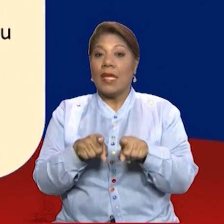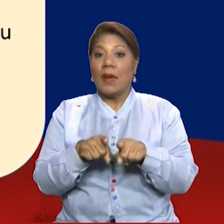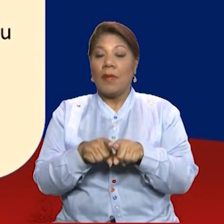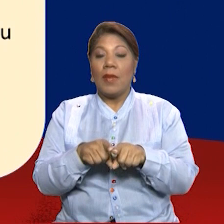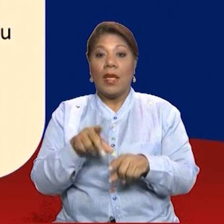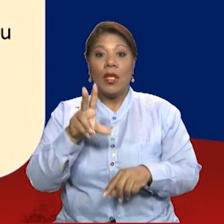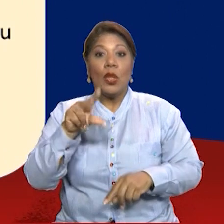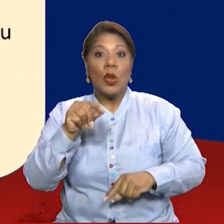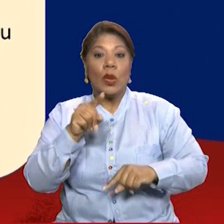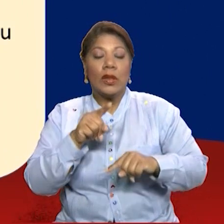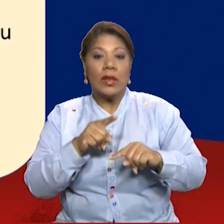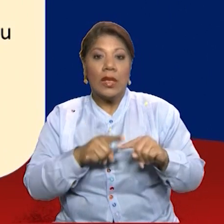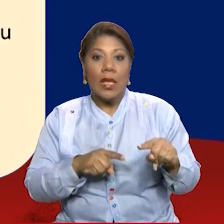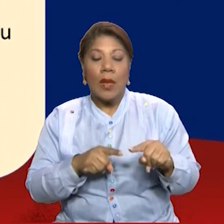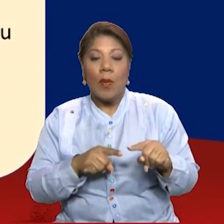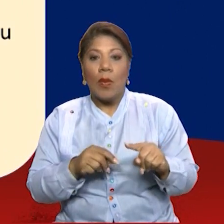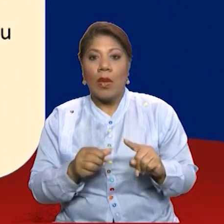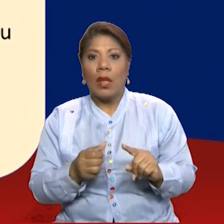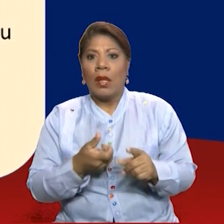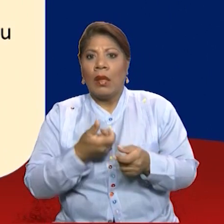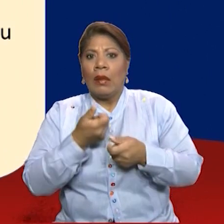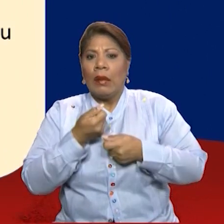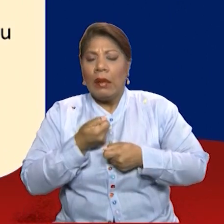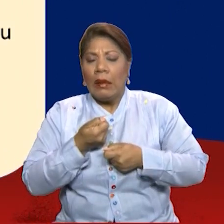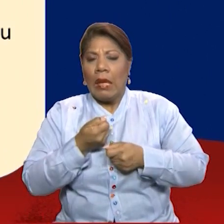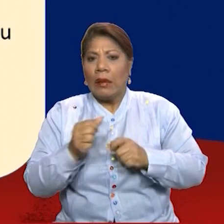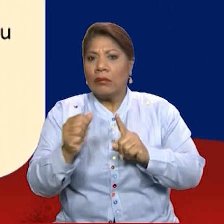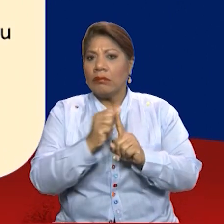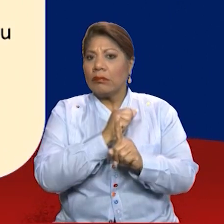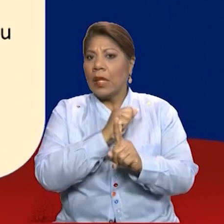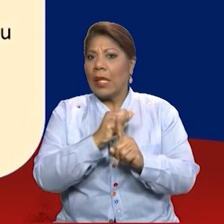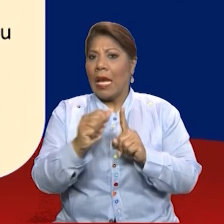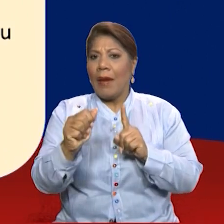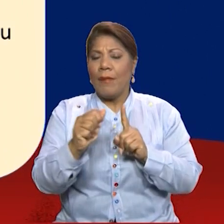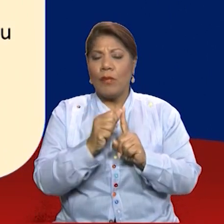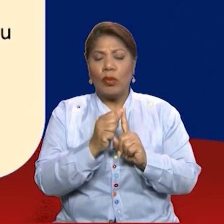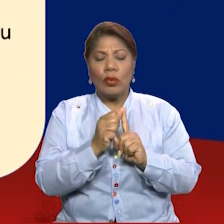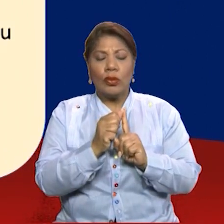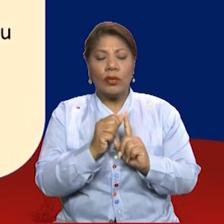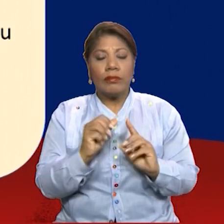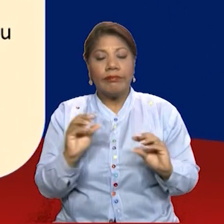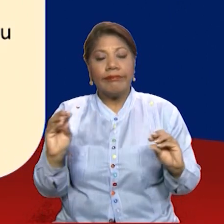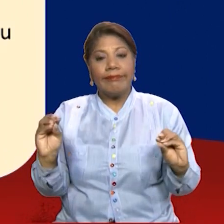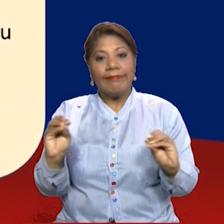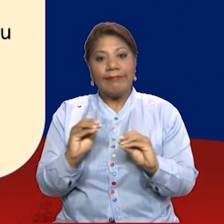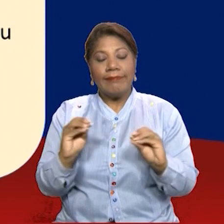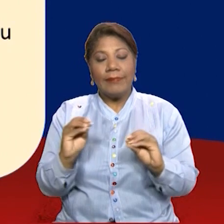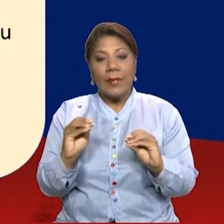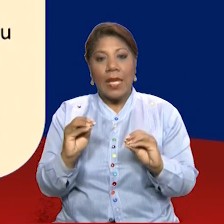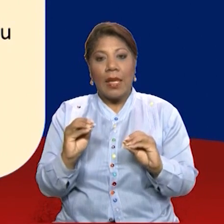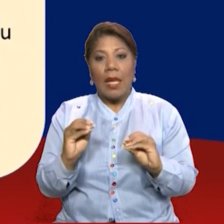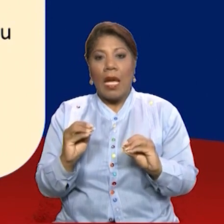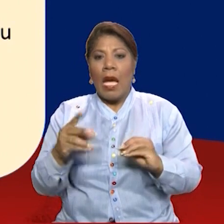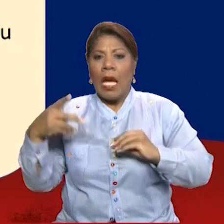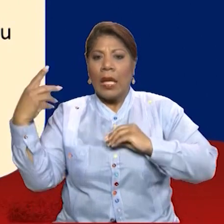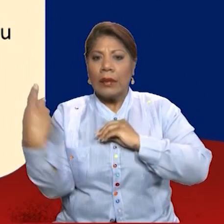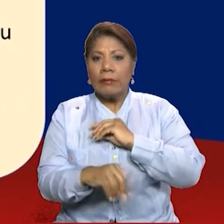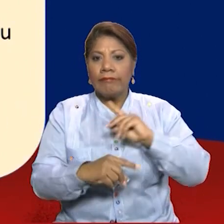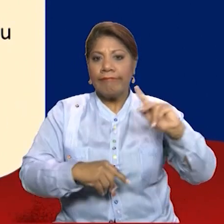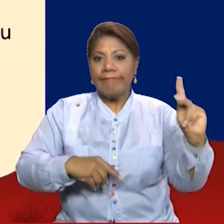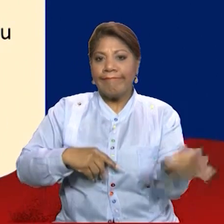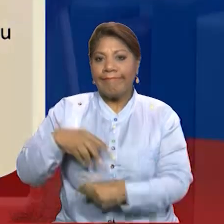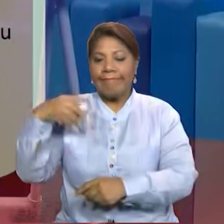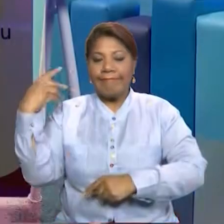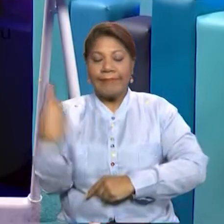estará sometido a la esclavitud. Nadie será sometido a torturas ni a penas